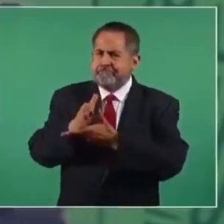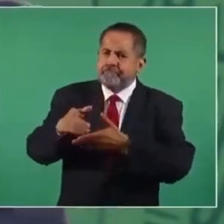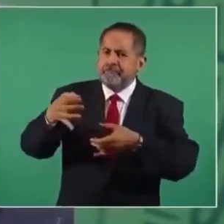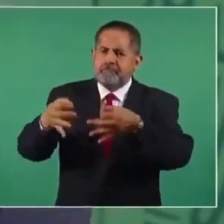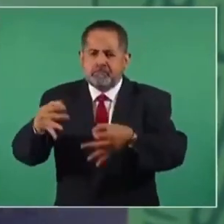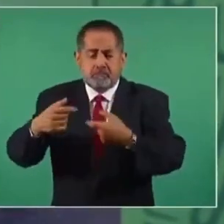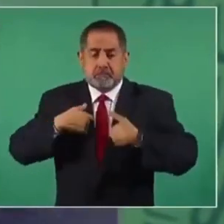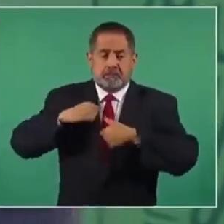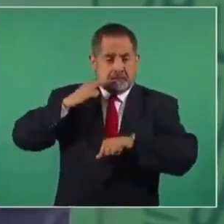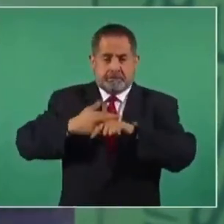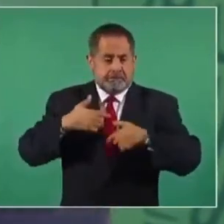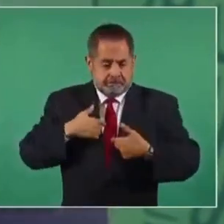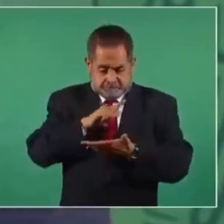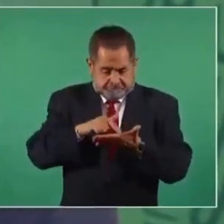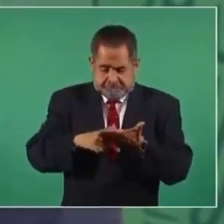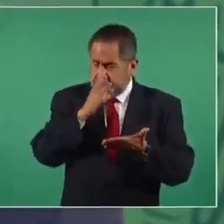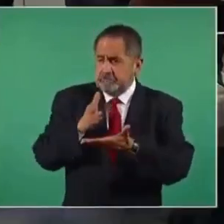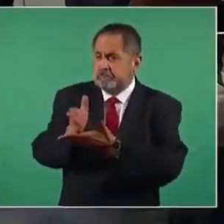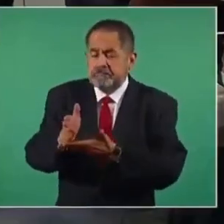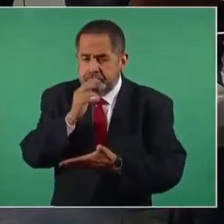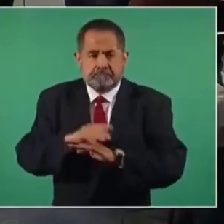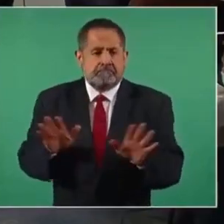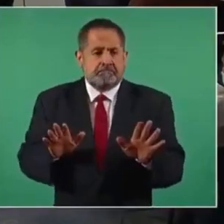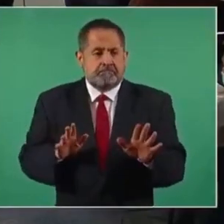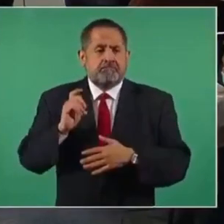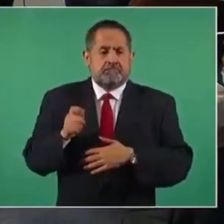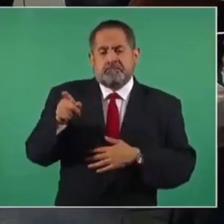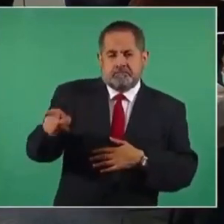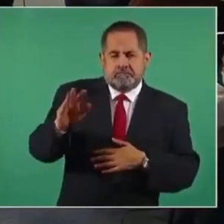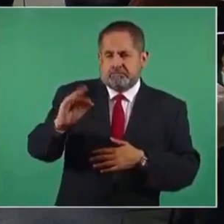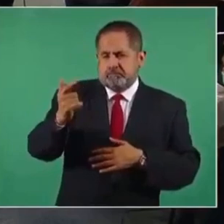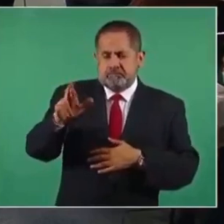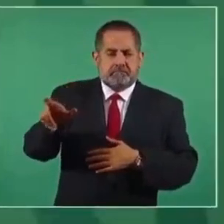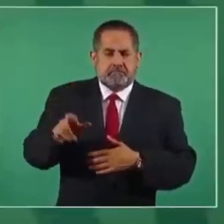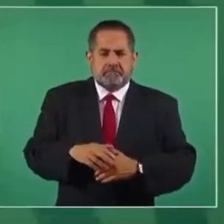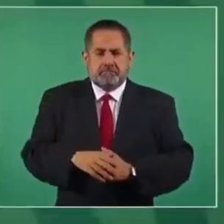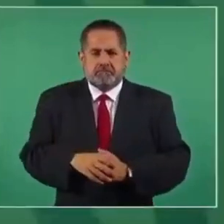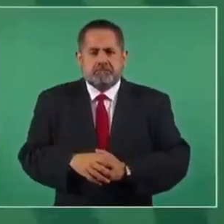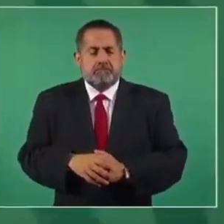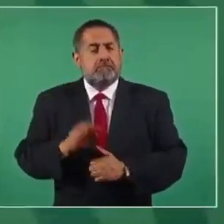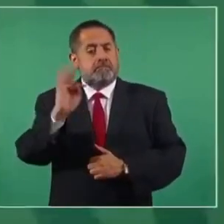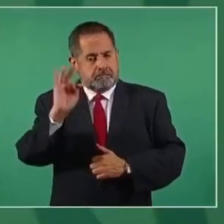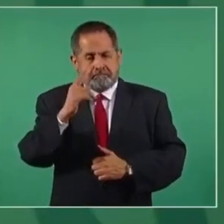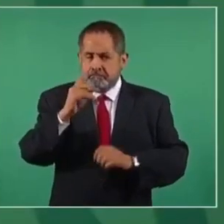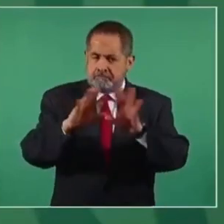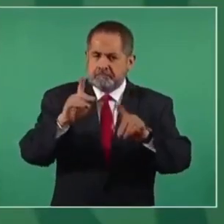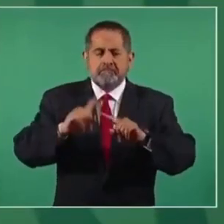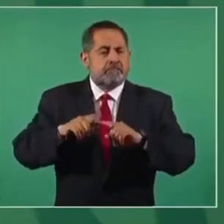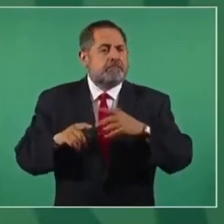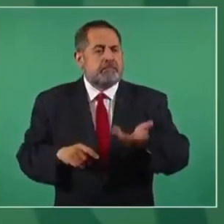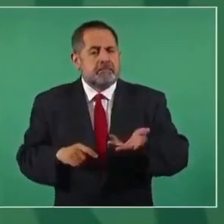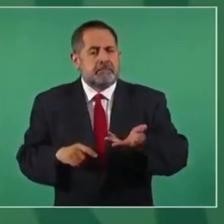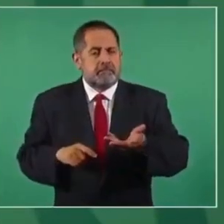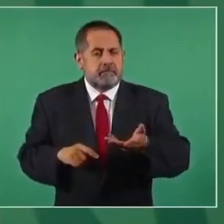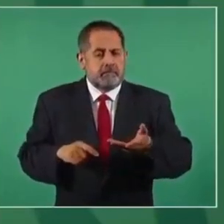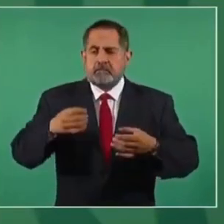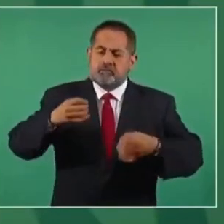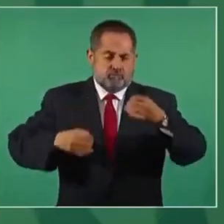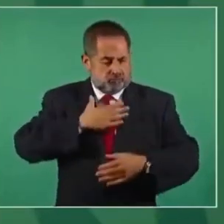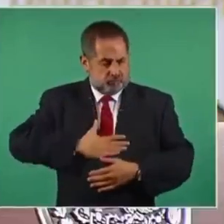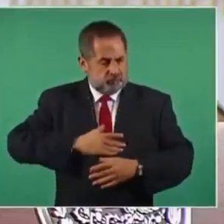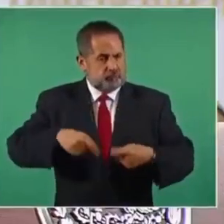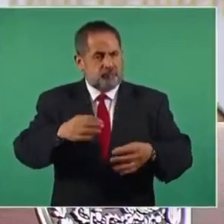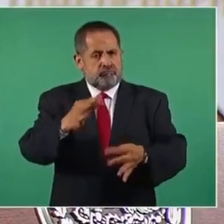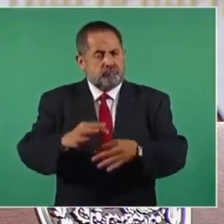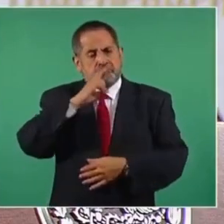juicios, no me corresponde legalmente. Eso tiene que ver con la Fiscalía. Claro, sí me interesa que la impartición de justicia